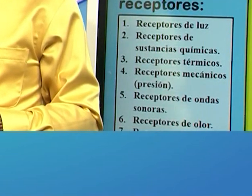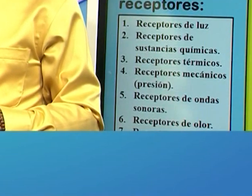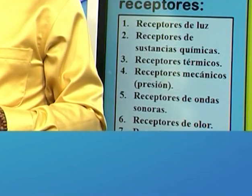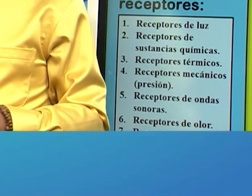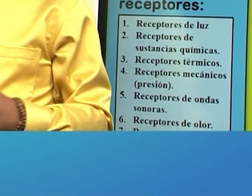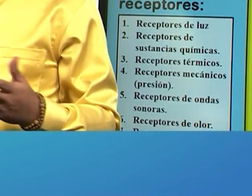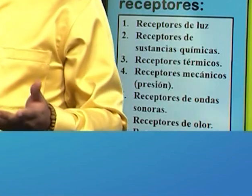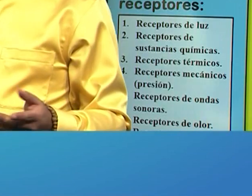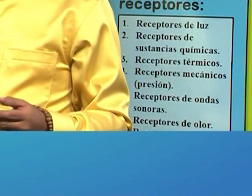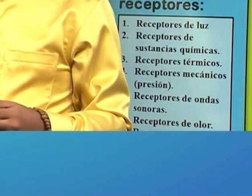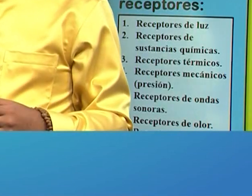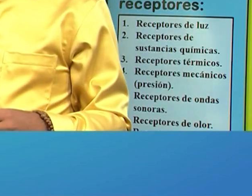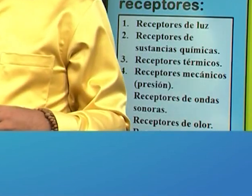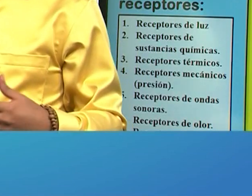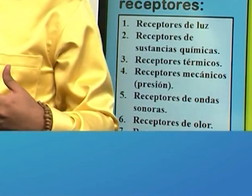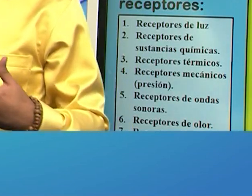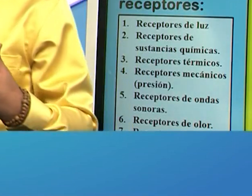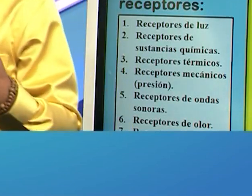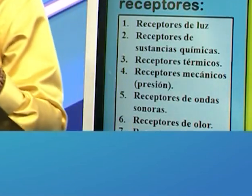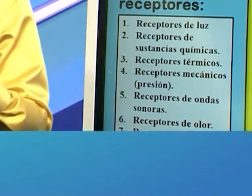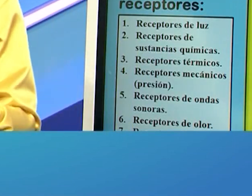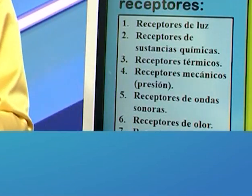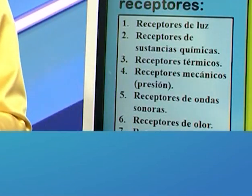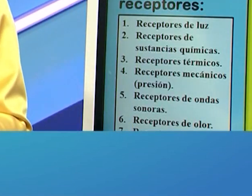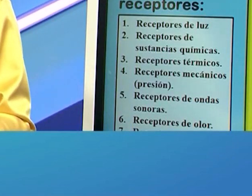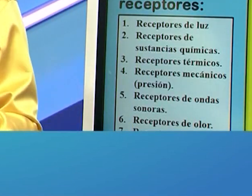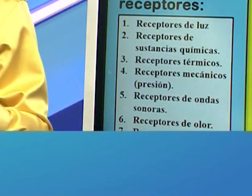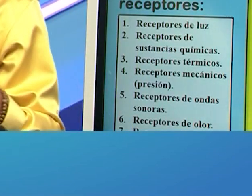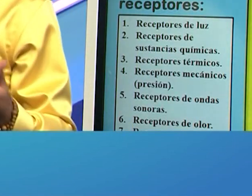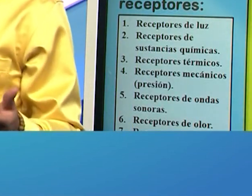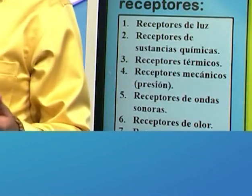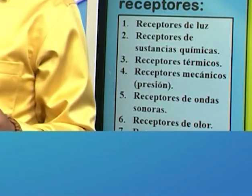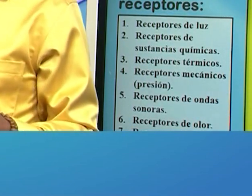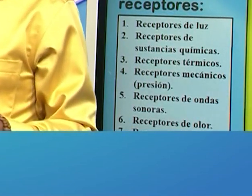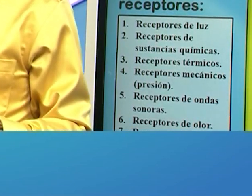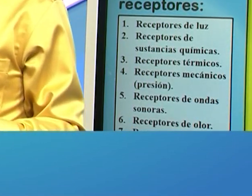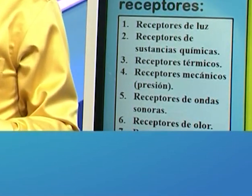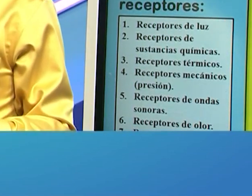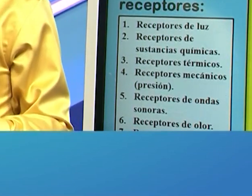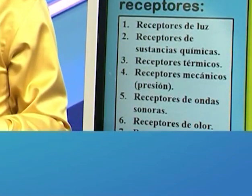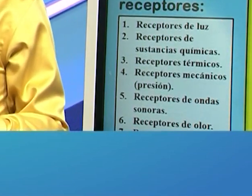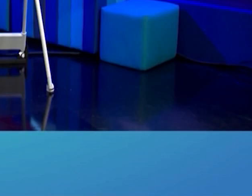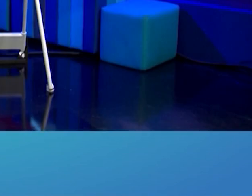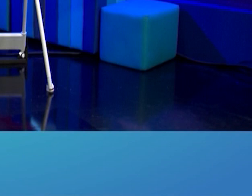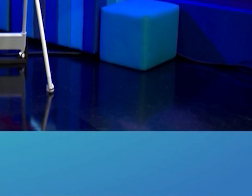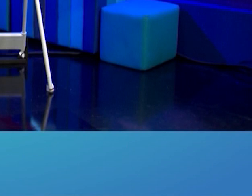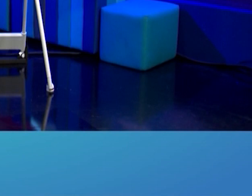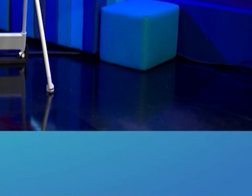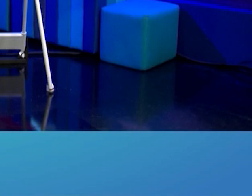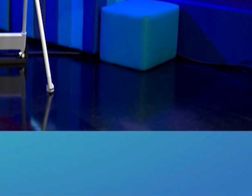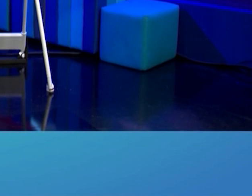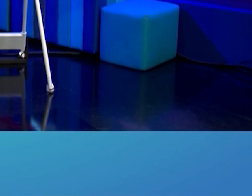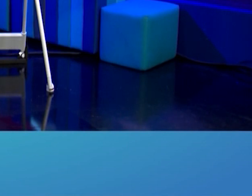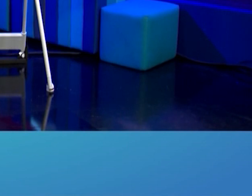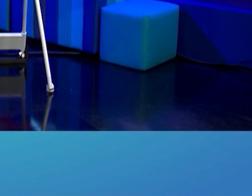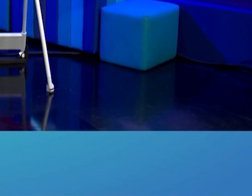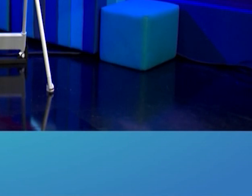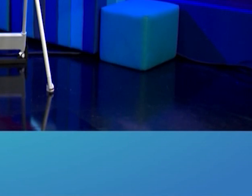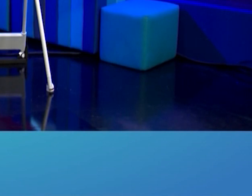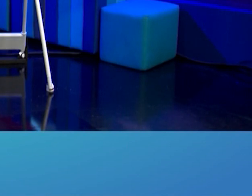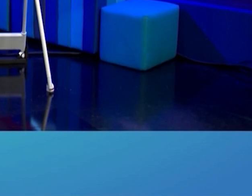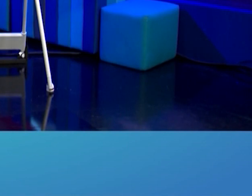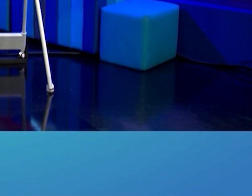a ver muy bien entonces también tenemos otro chico aquí cuál es tu nombre mi nombre es ahí en